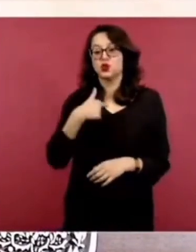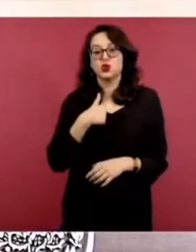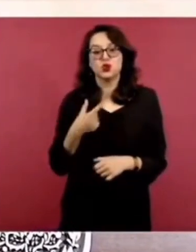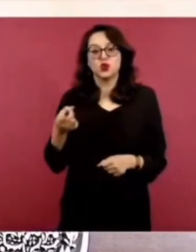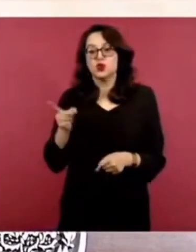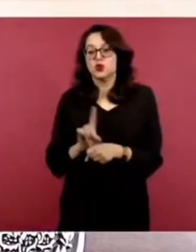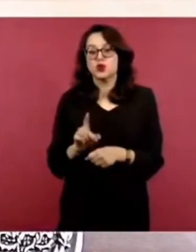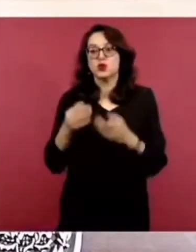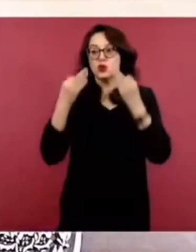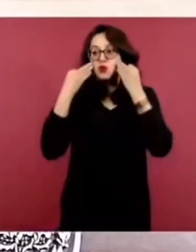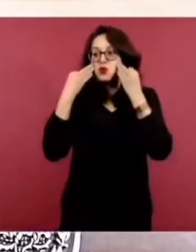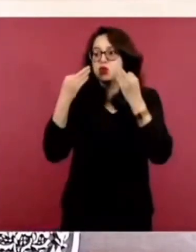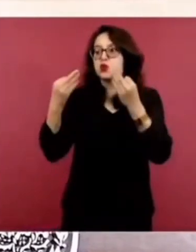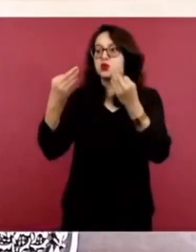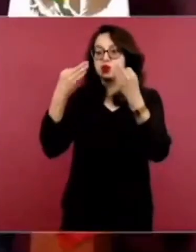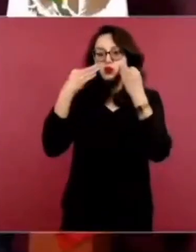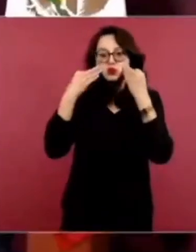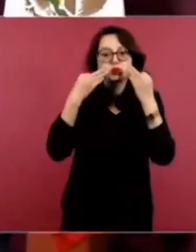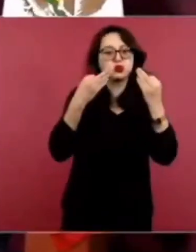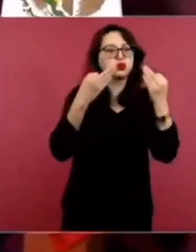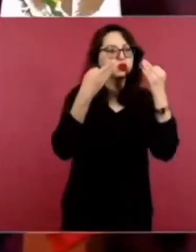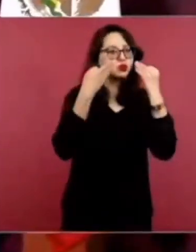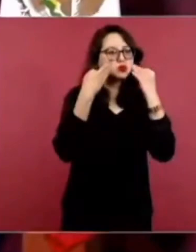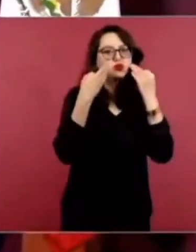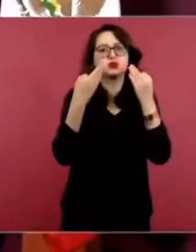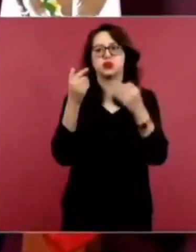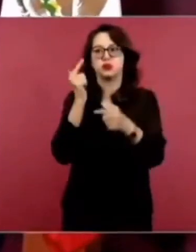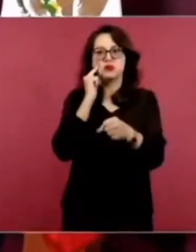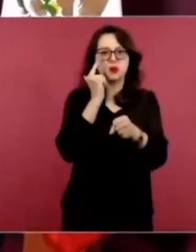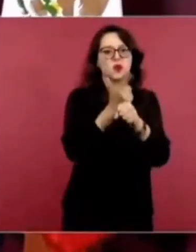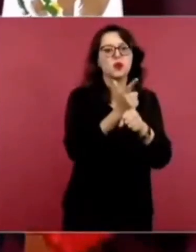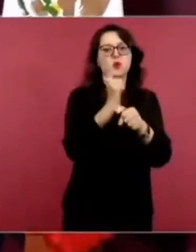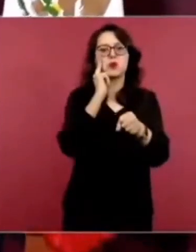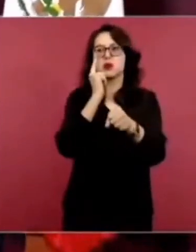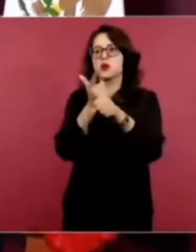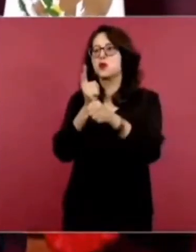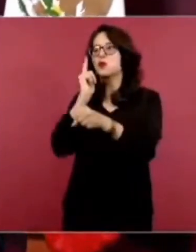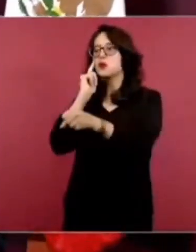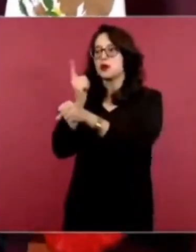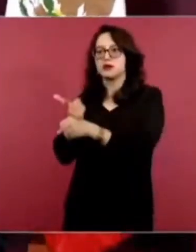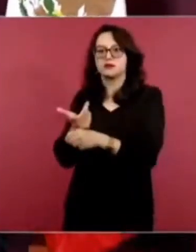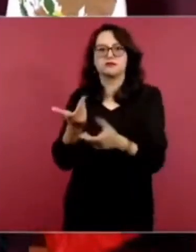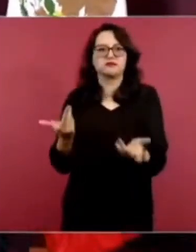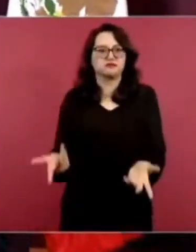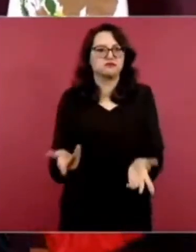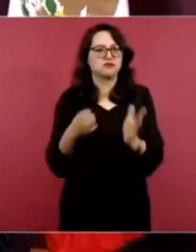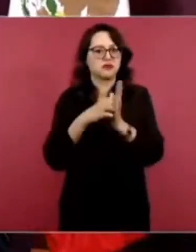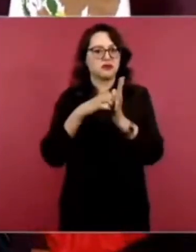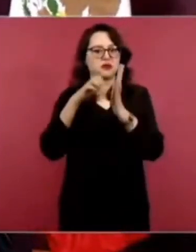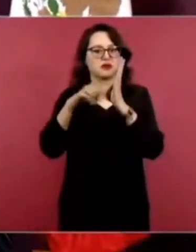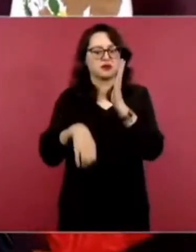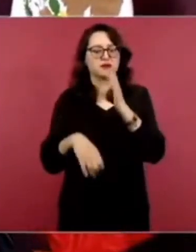casi a diario. Ayer que fui a